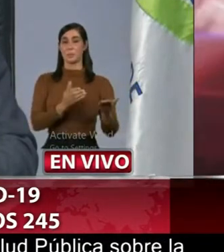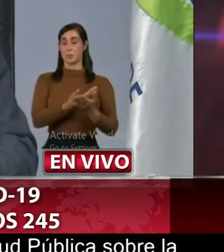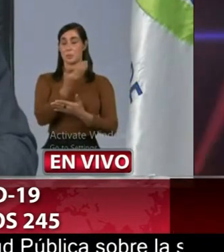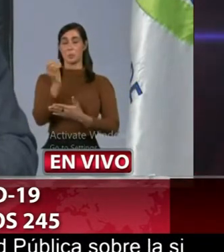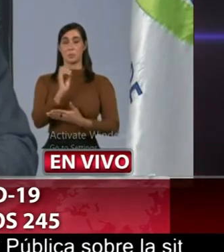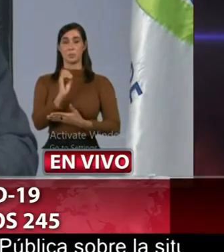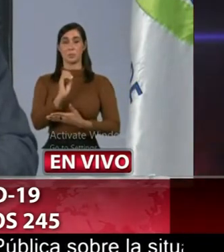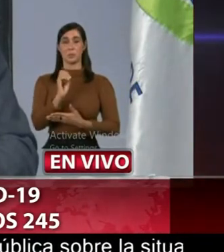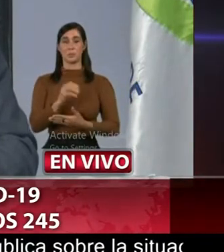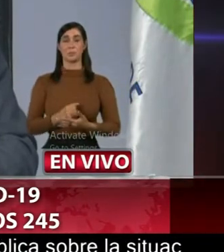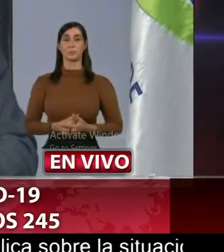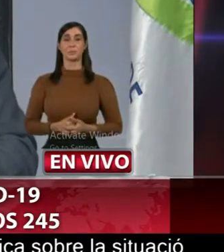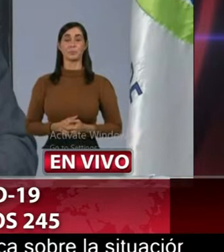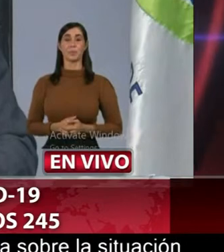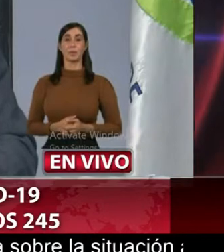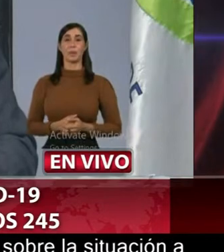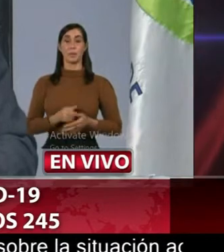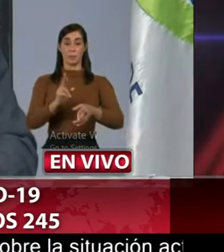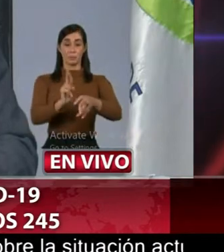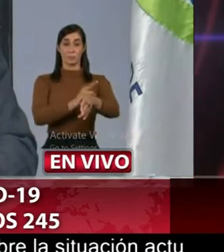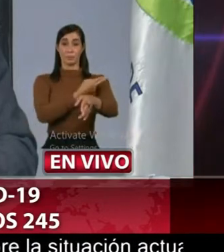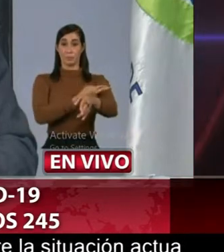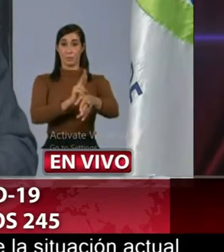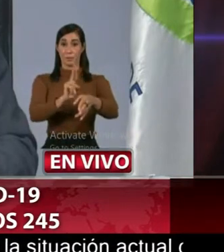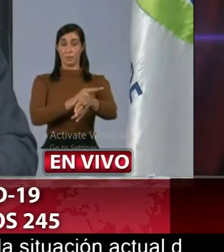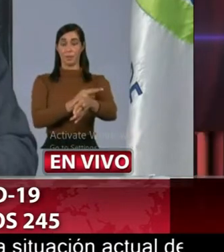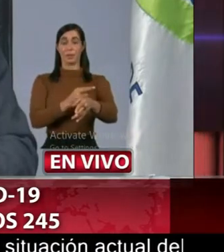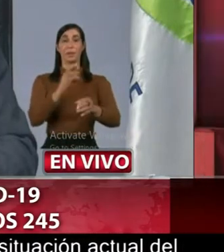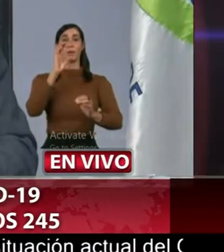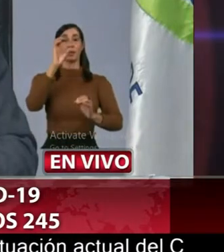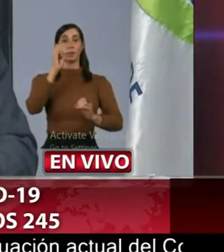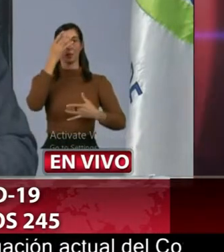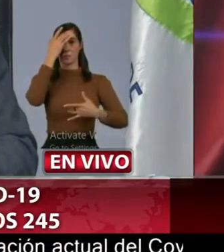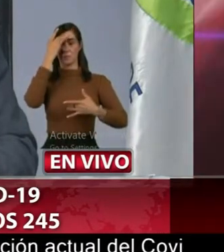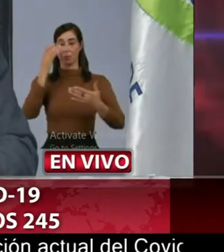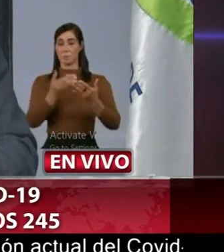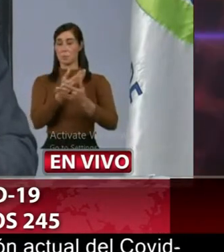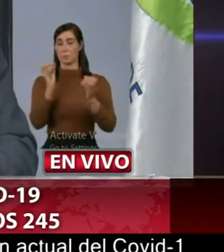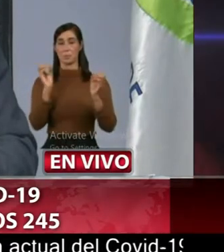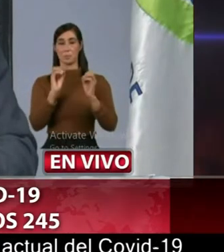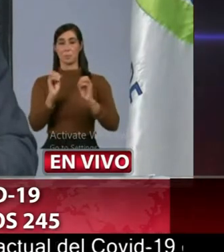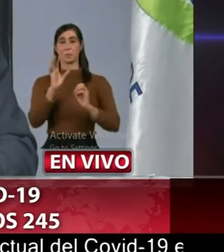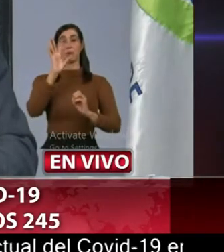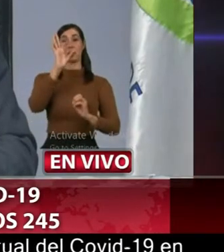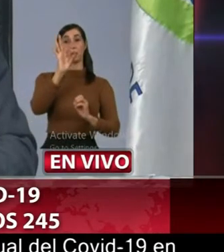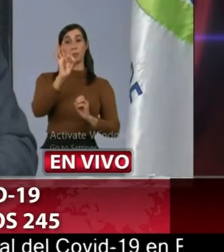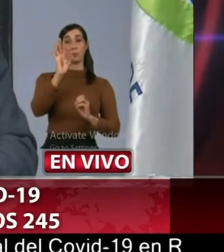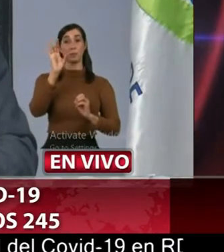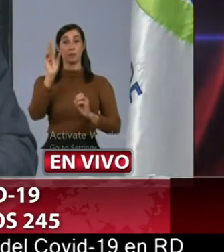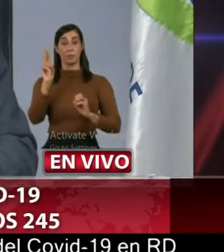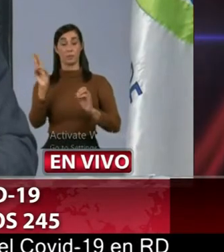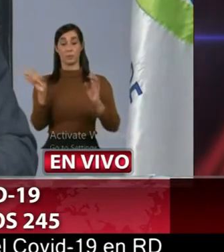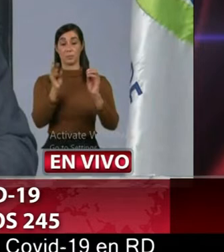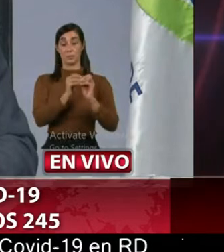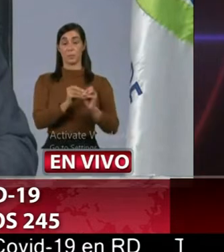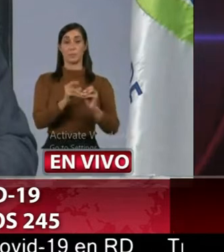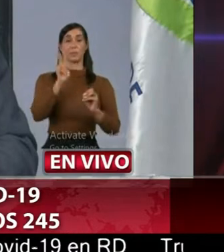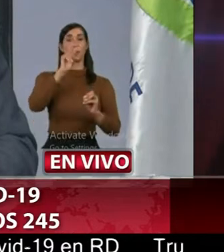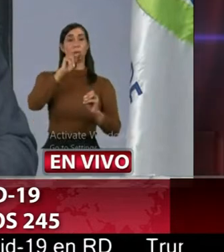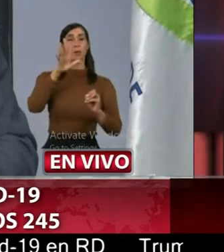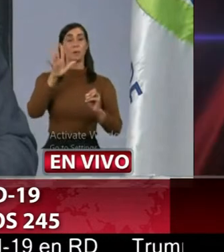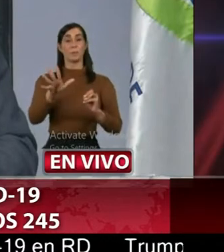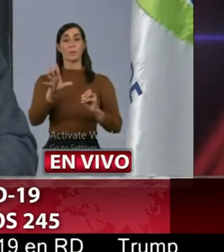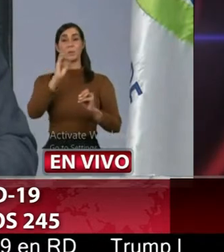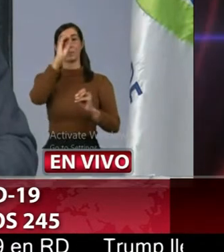La Romana cero casos nuevos 92% acumulados 25